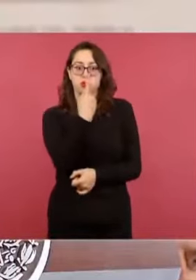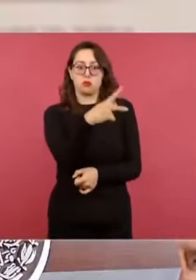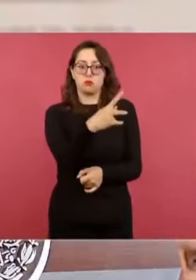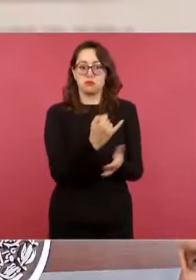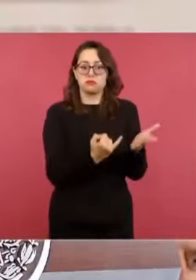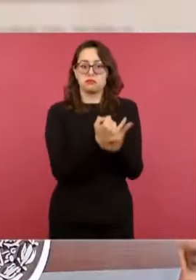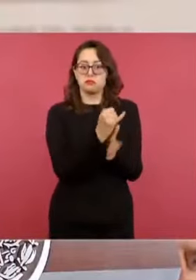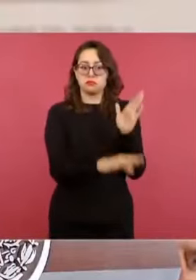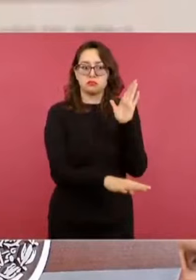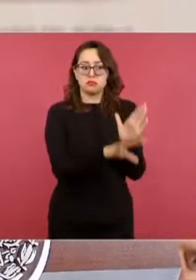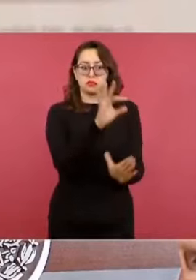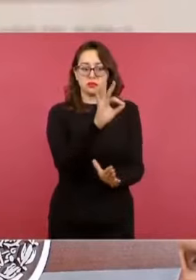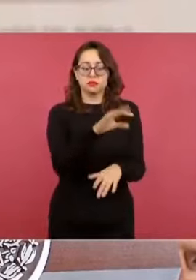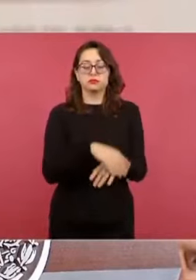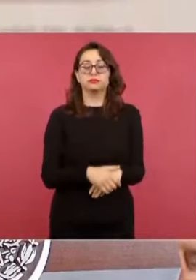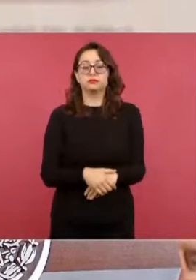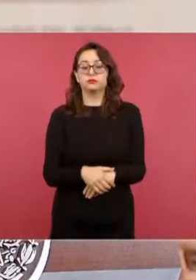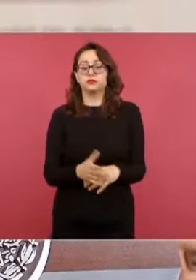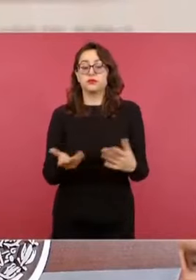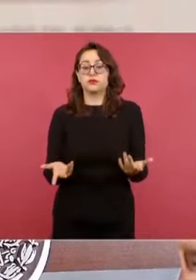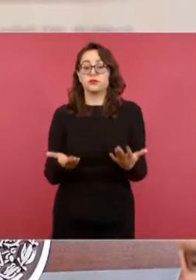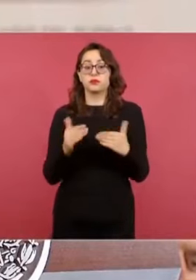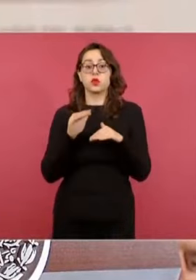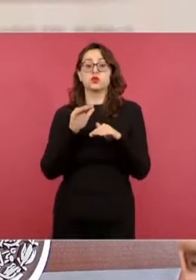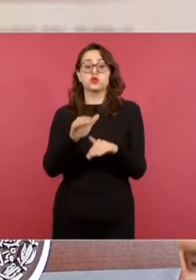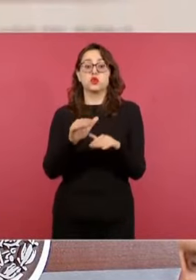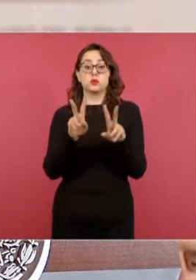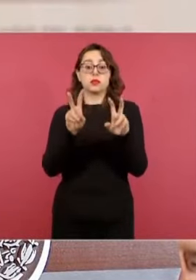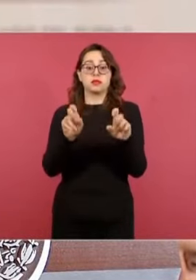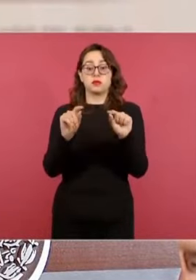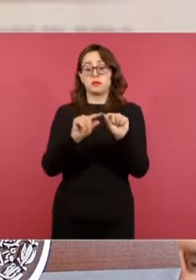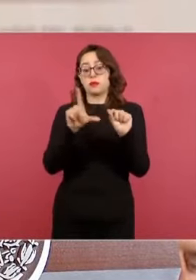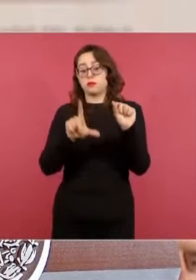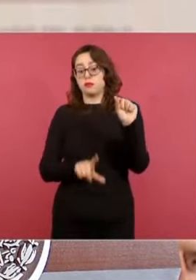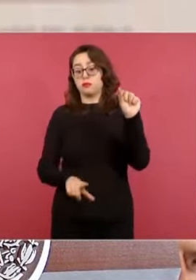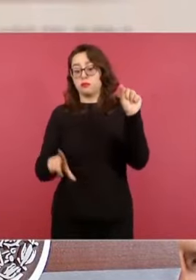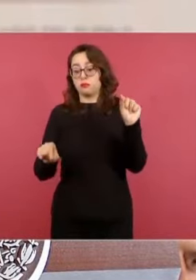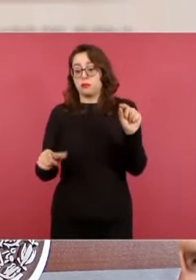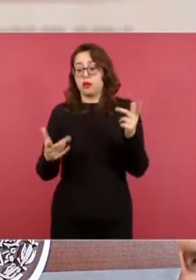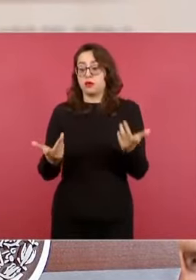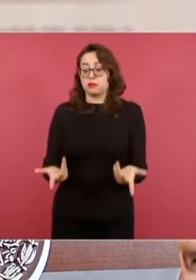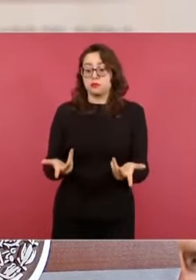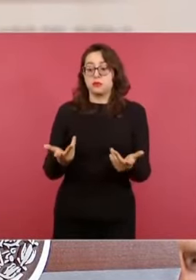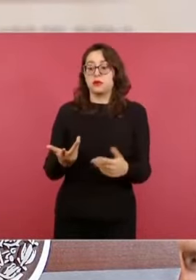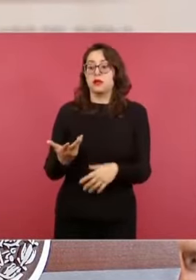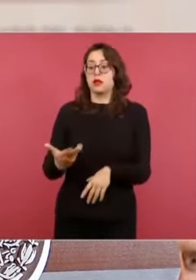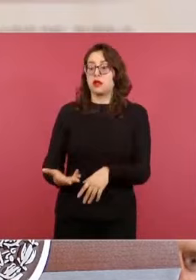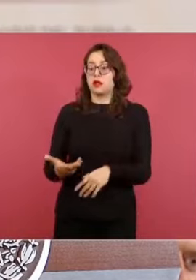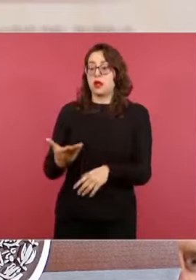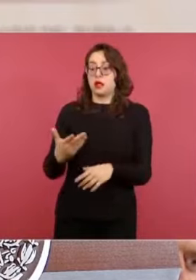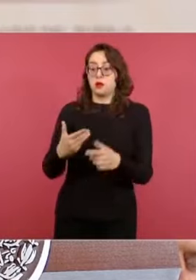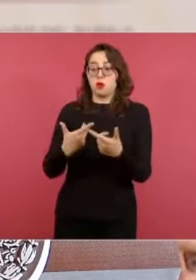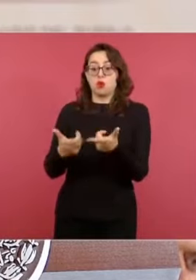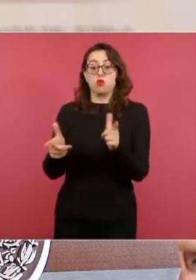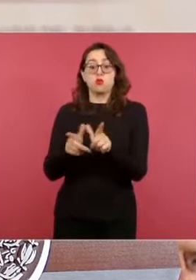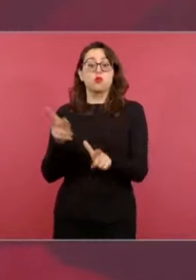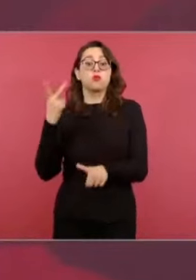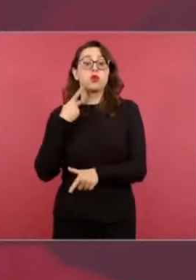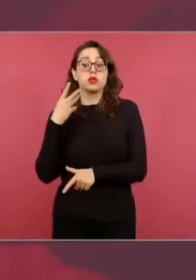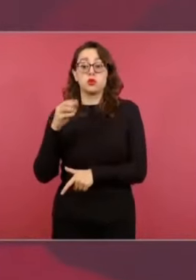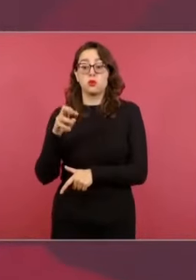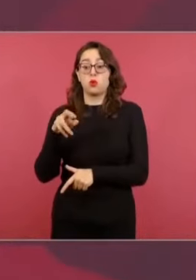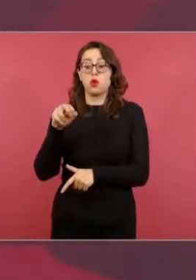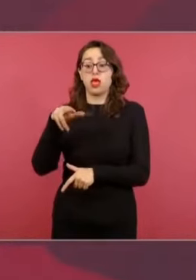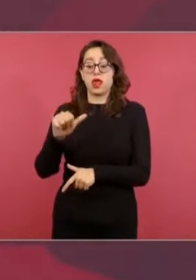parte del presidente López Obrador a Claudia Sheinbaum. Así que, pues, con su liderazgo ella habrá de